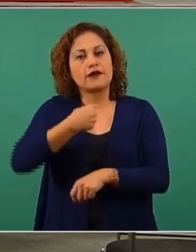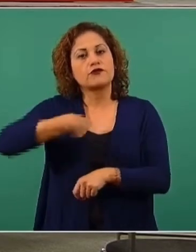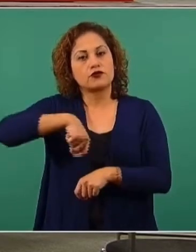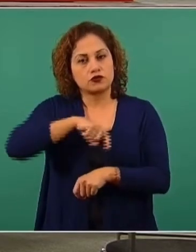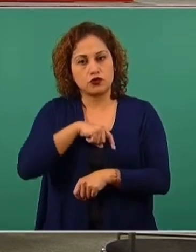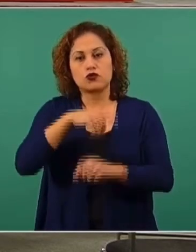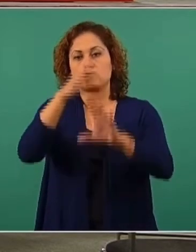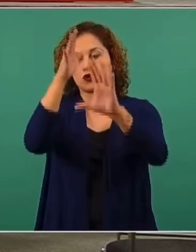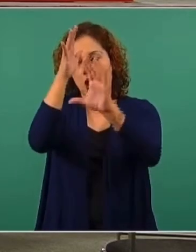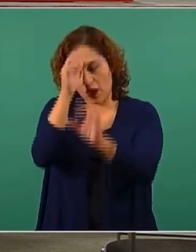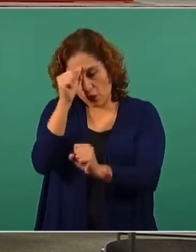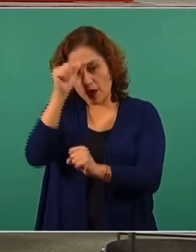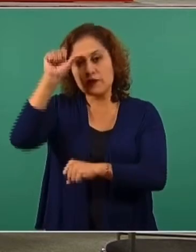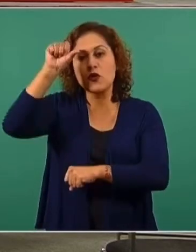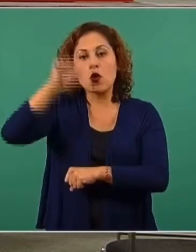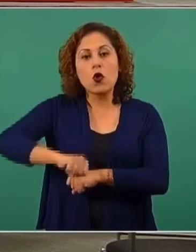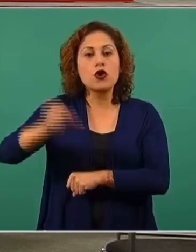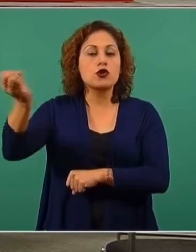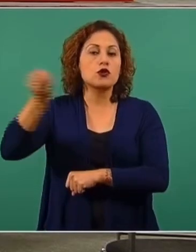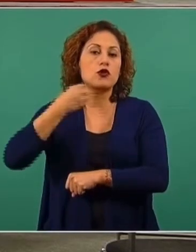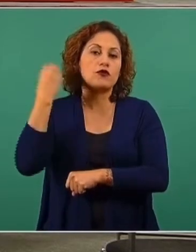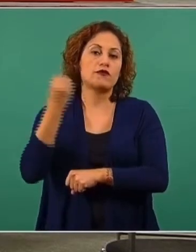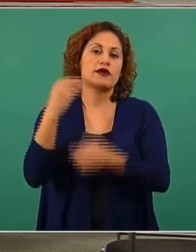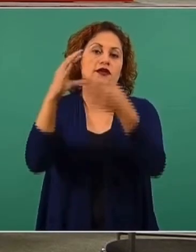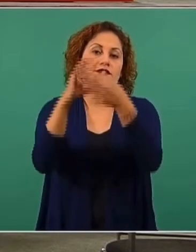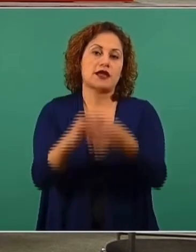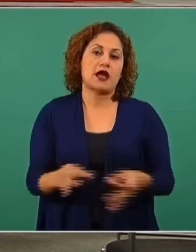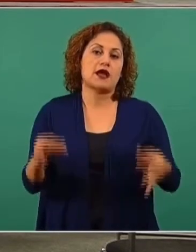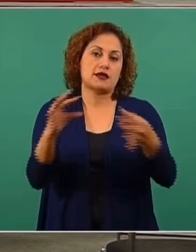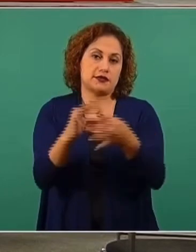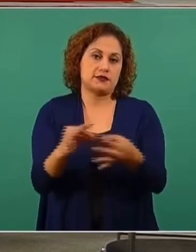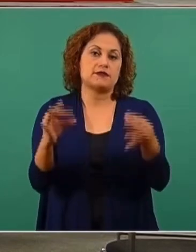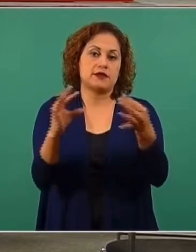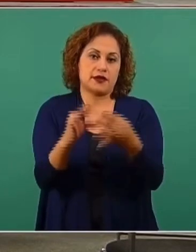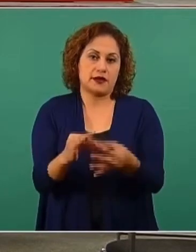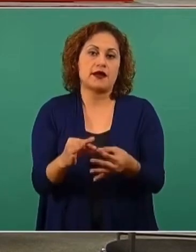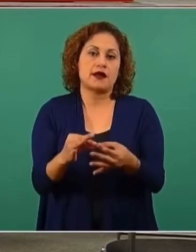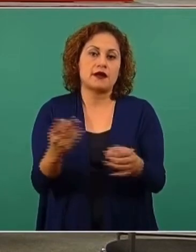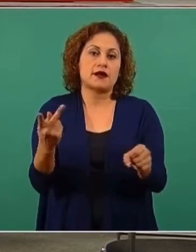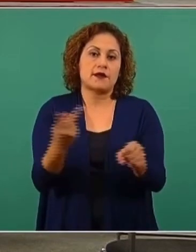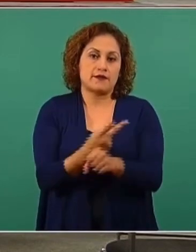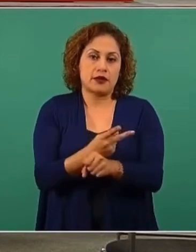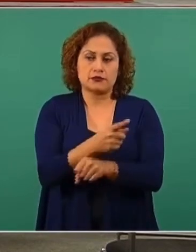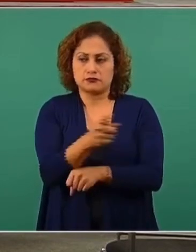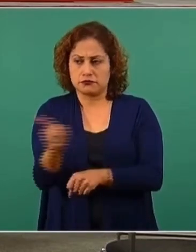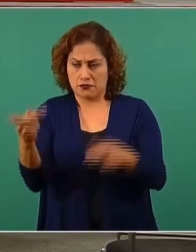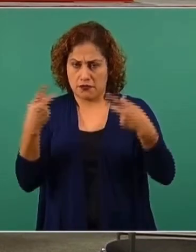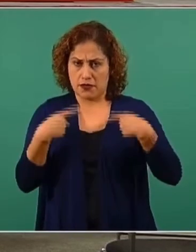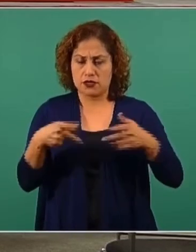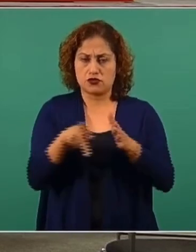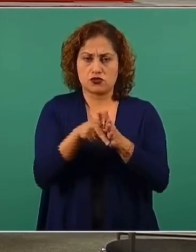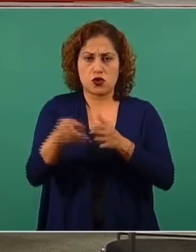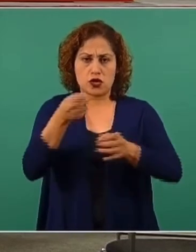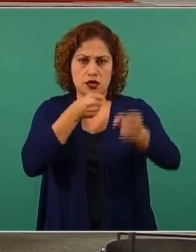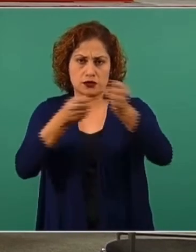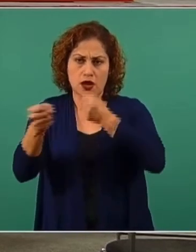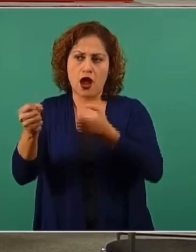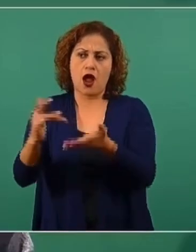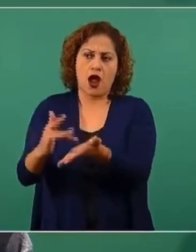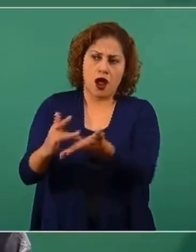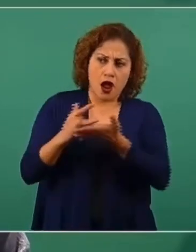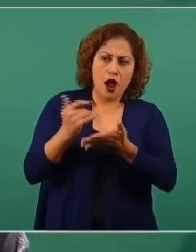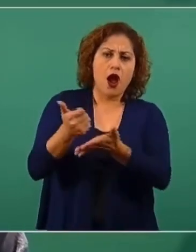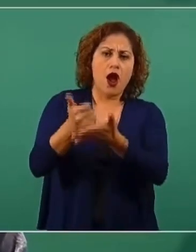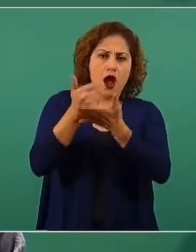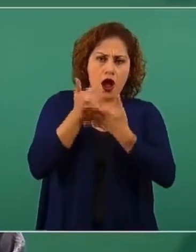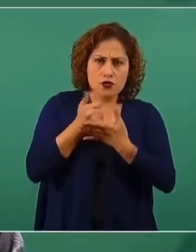este espacio, es la contribución que pueden tener las compañeras reporteras y reporteros para ayudarnos a